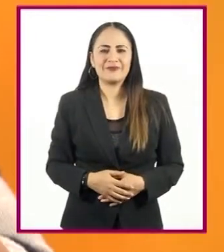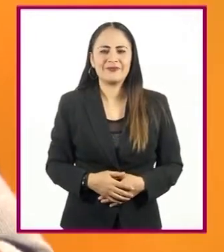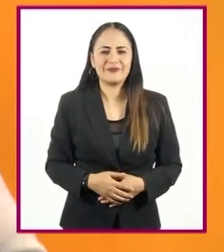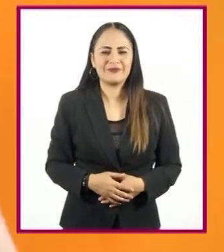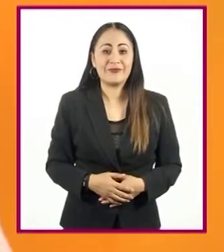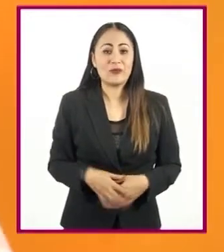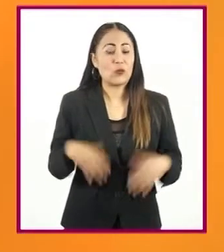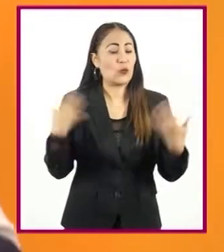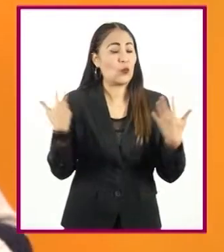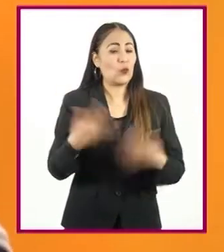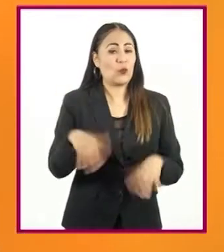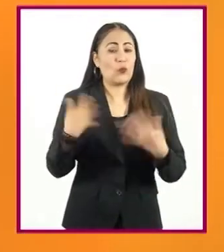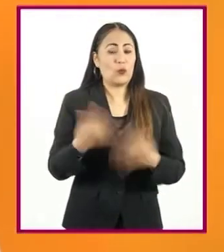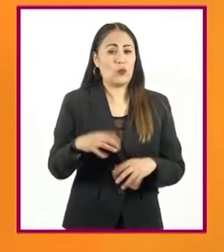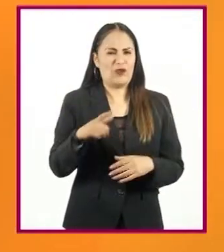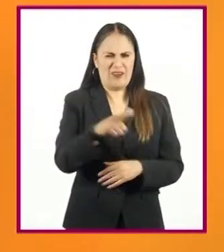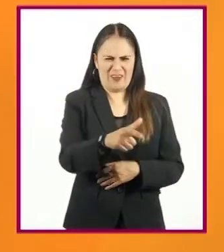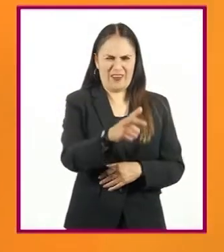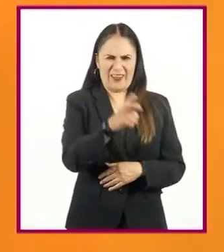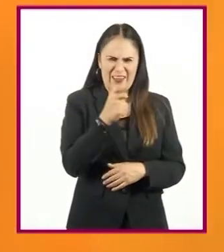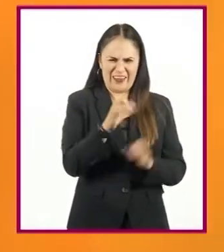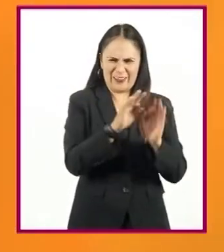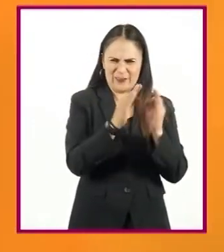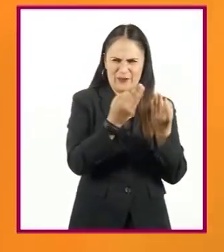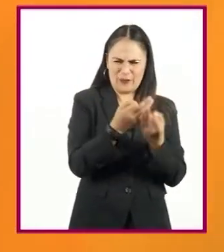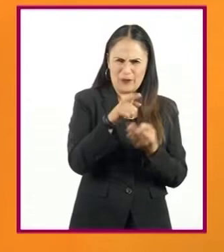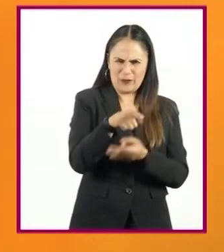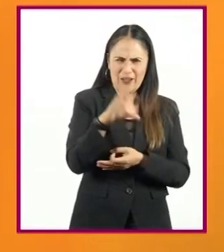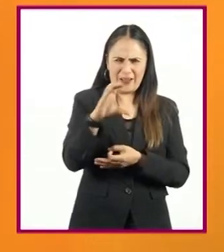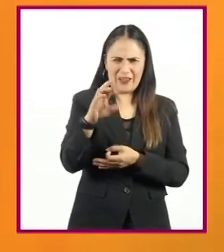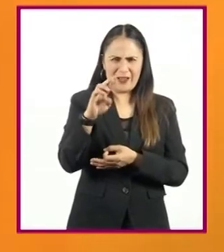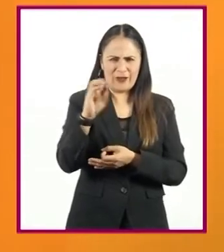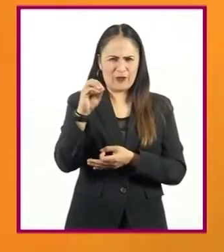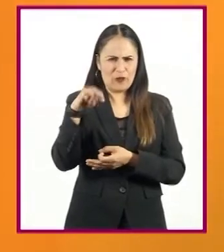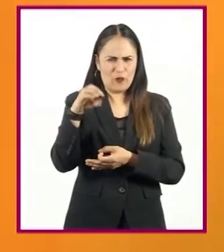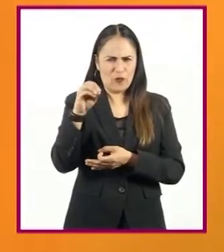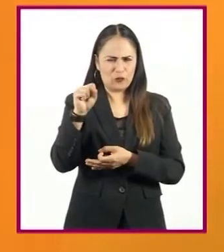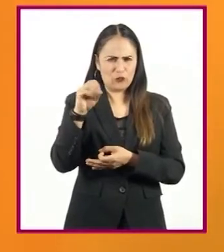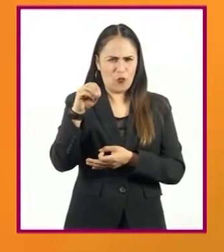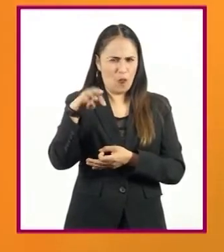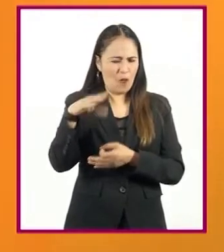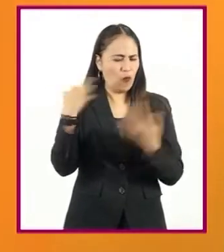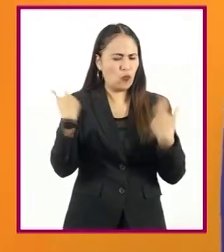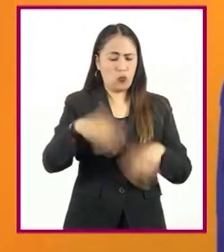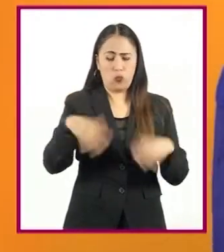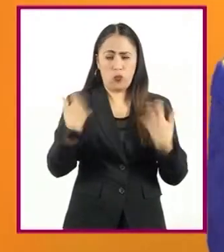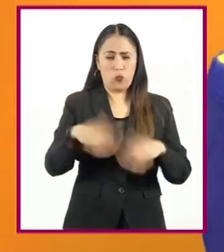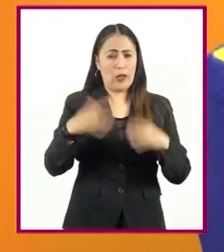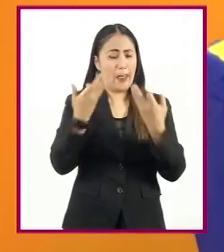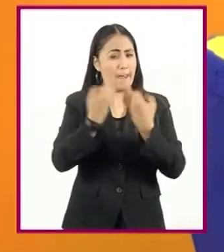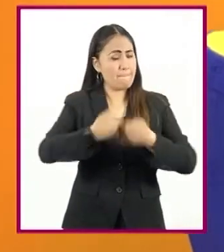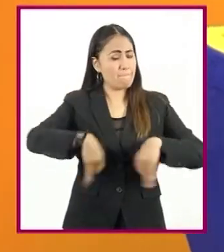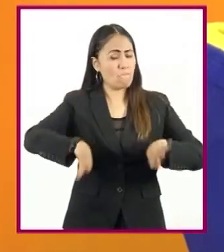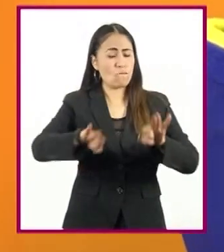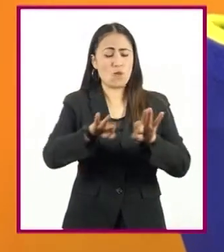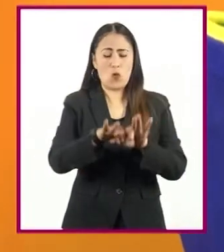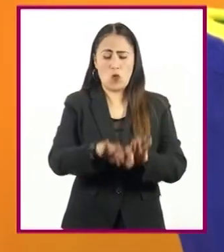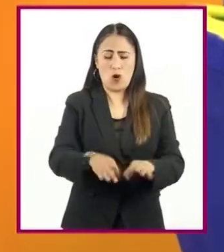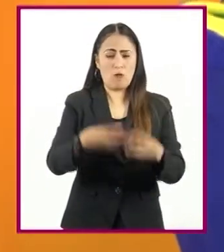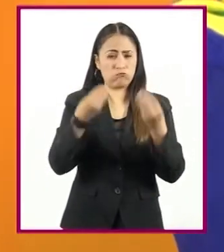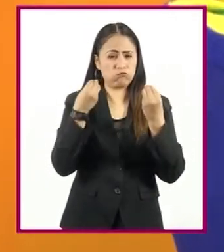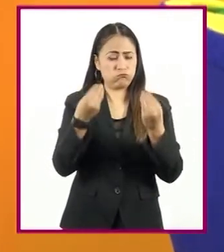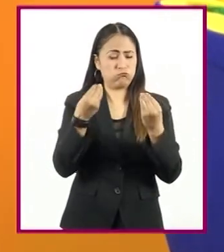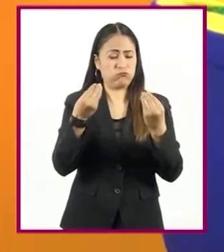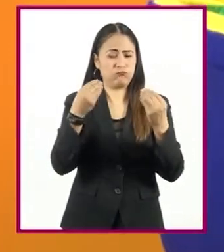¡Qué extraños son los cromosomas! Y vaya que el papel que desempeñan en la herencia biológica realmente es